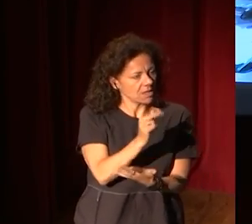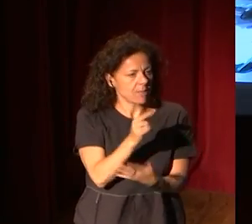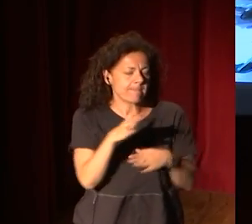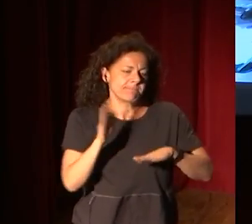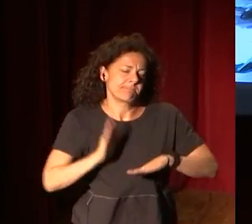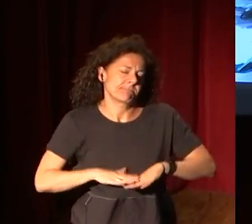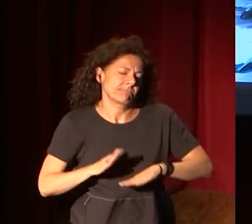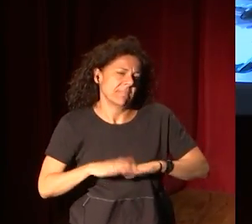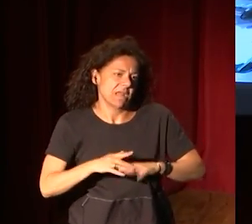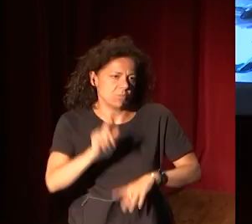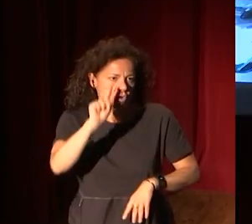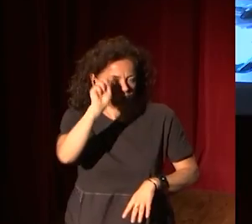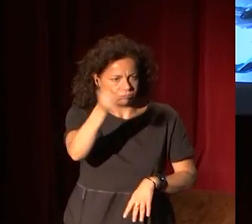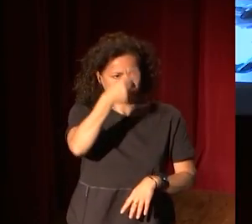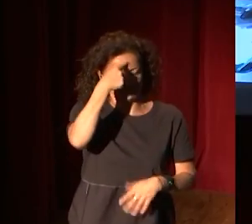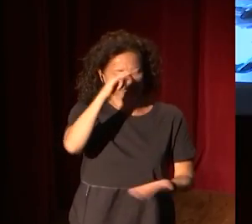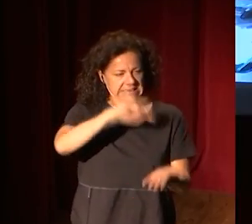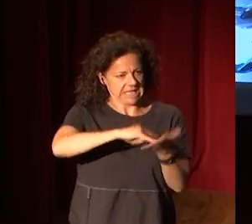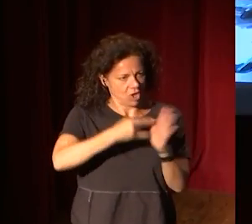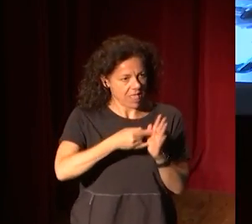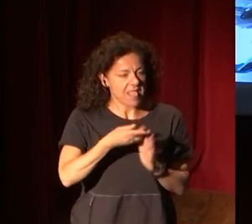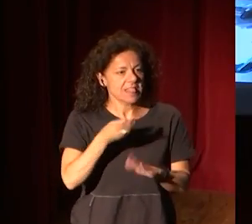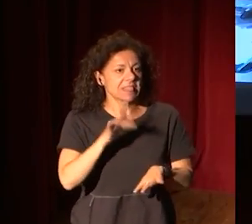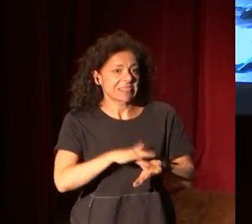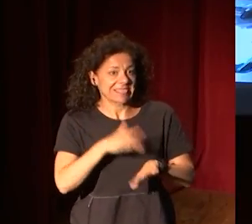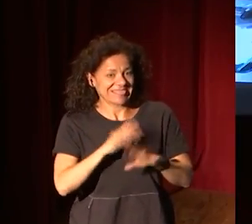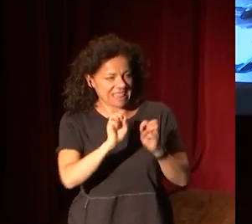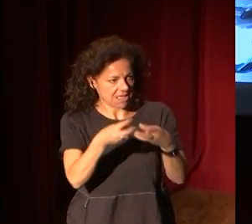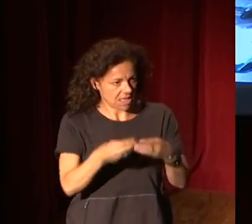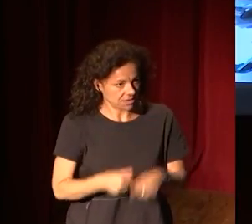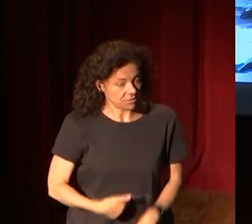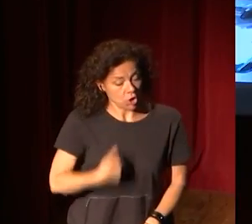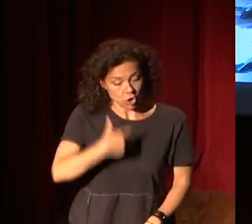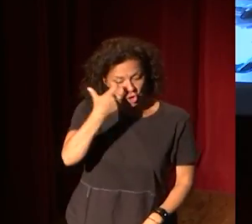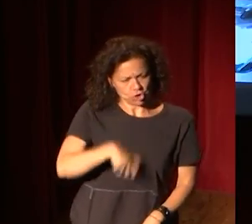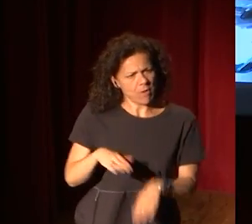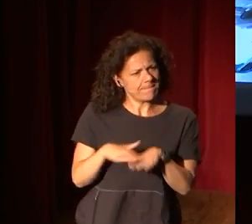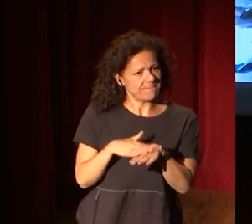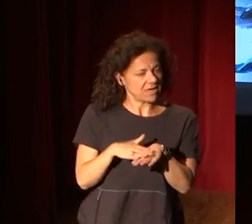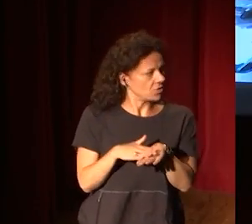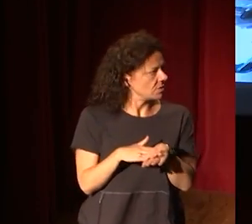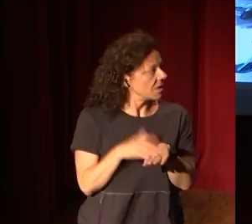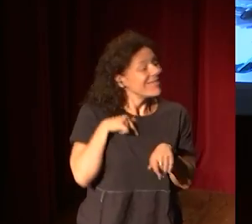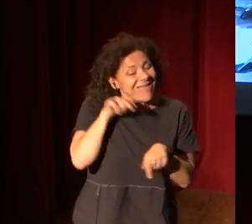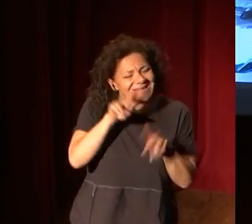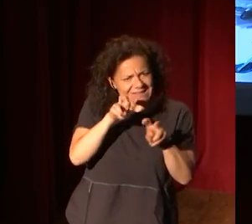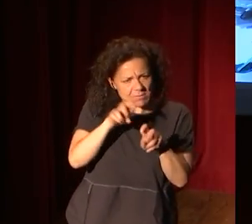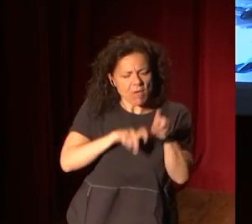mínimos conocimientos tecnológicos, digitales, tal. Yo, pero invítame y sobre este tema volveré.